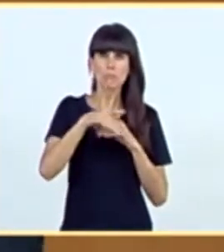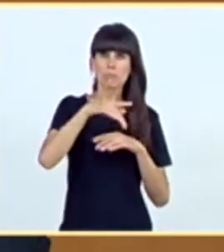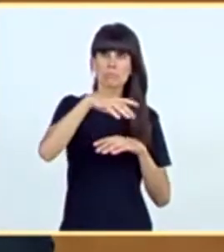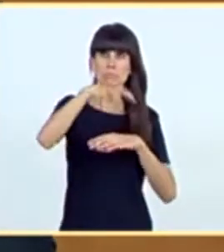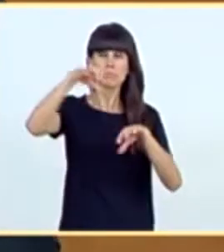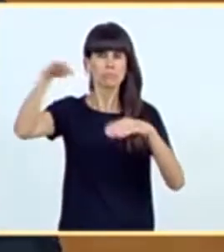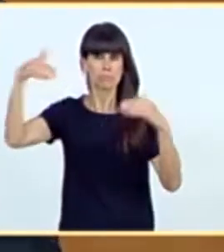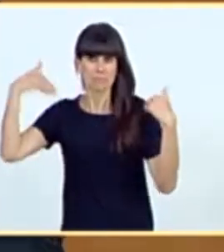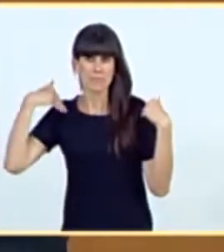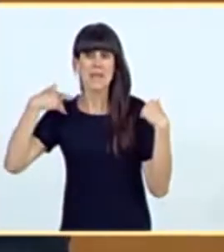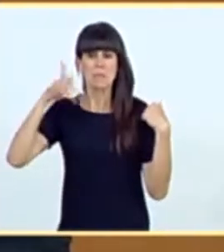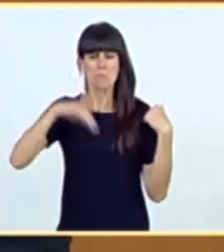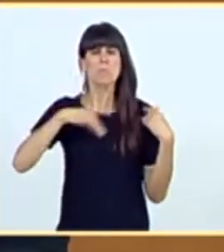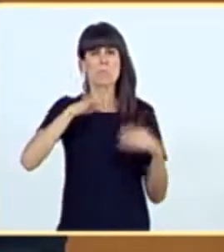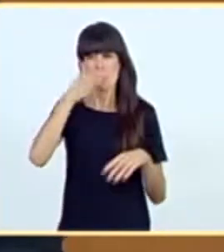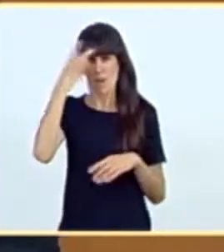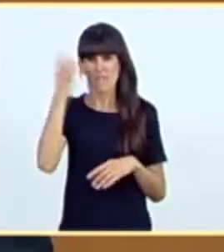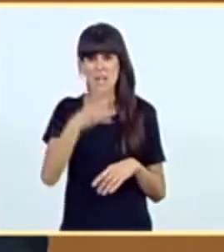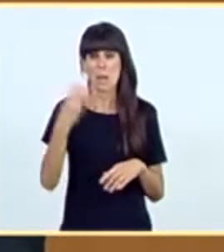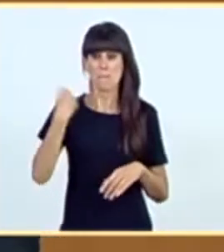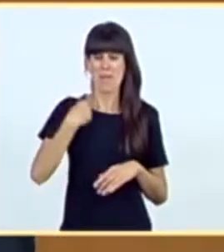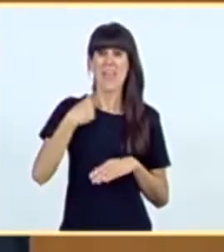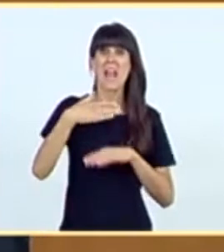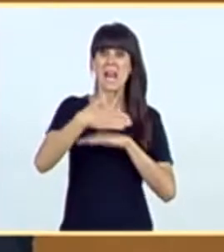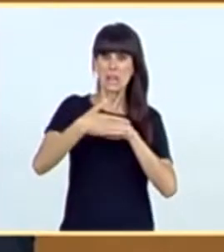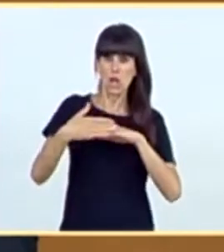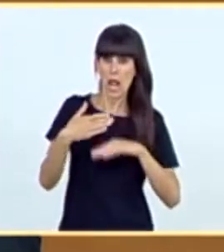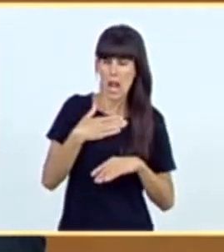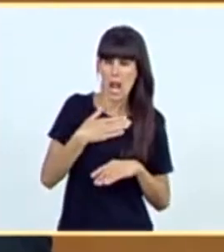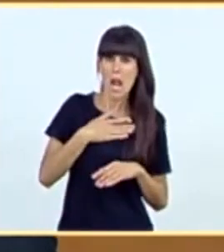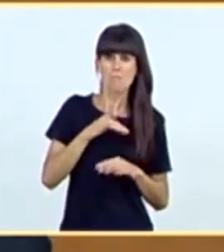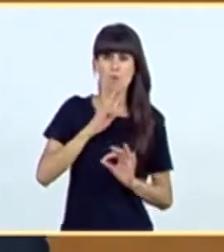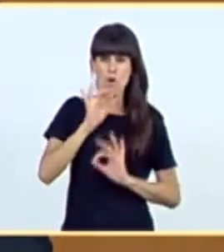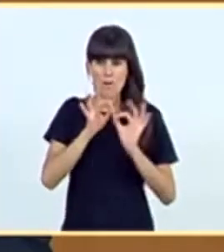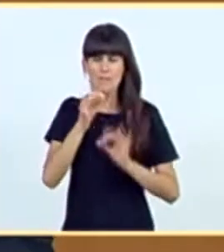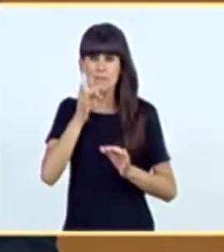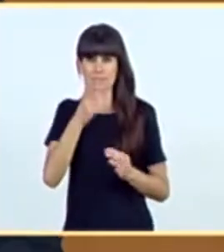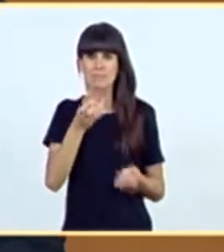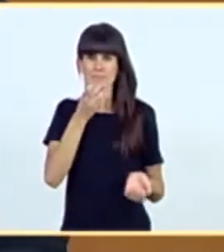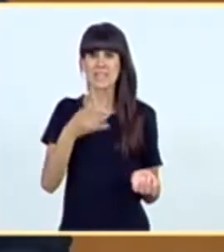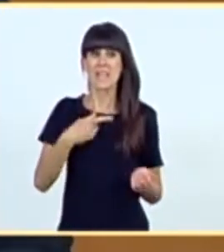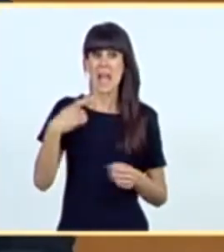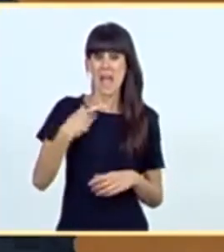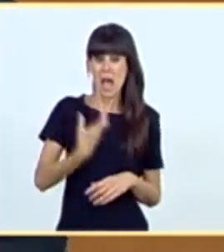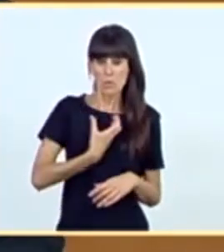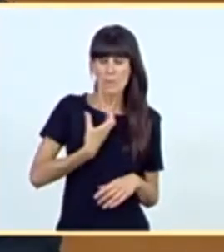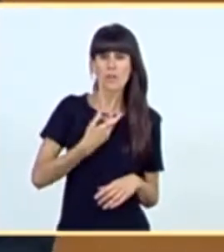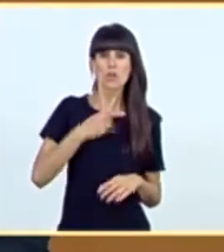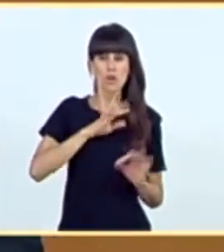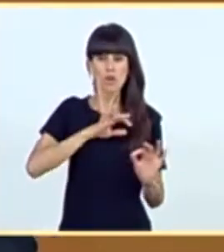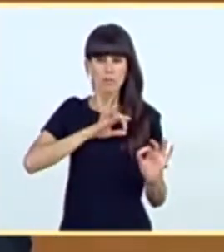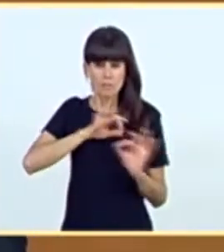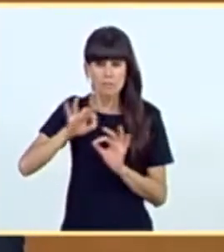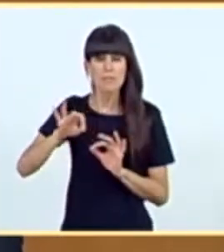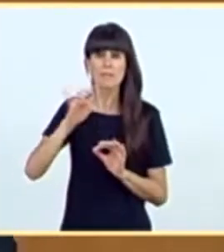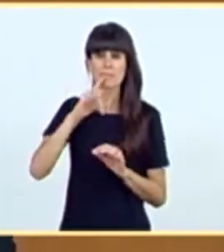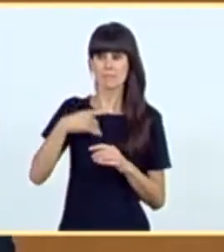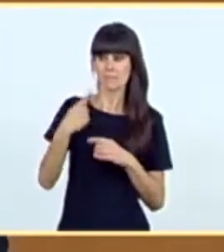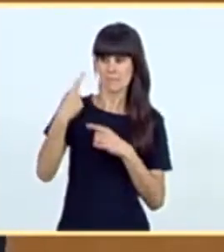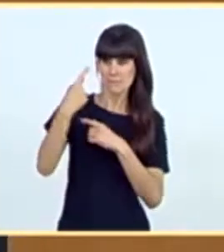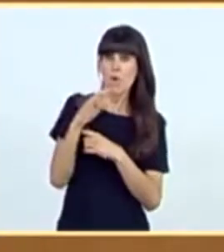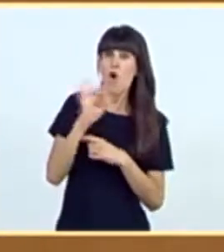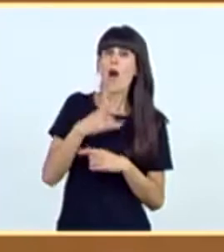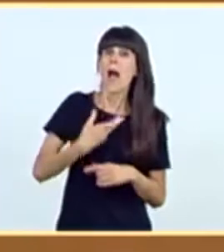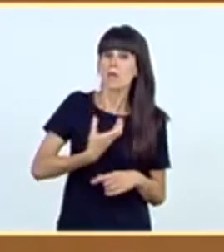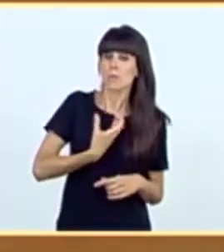posibilidad de ordenar y gestionar nuestro litoral? ¿Seguirán nuestros ayuntamientos con obligaciones impuestas desde Madrid o tendremos en nuestros ayuntamientos capacidad